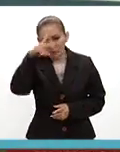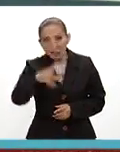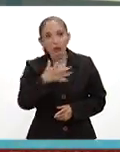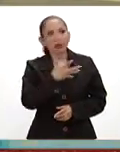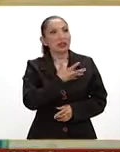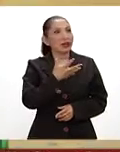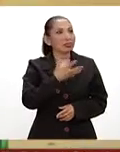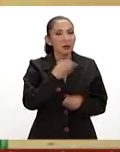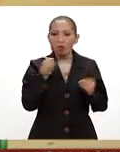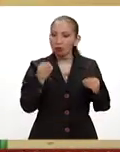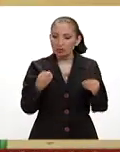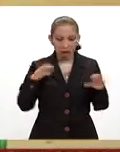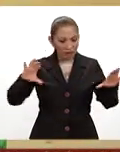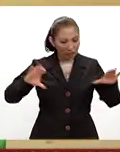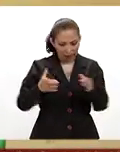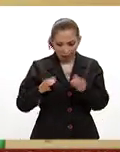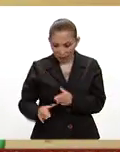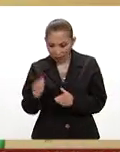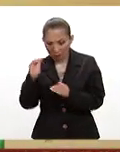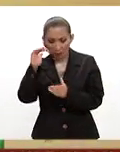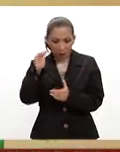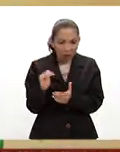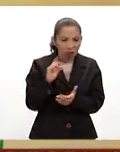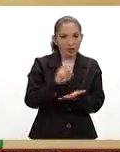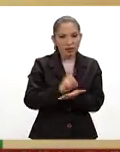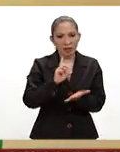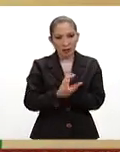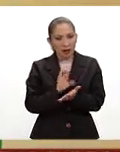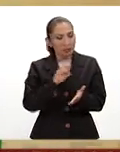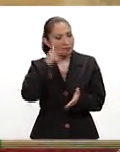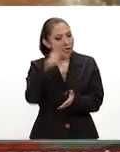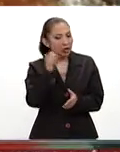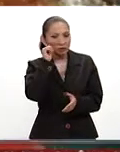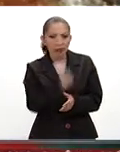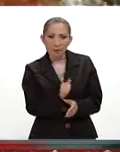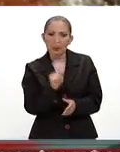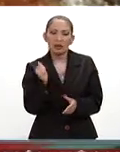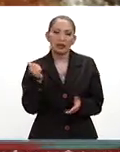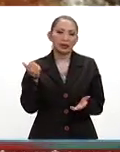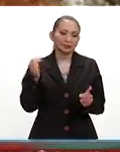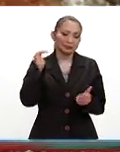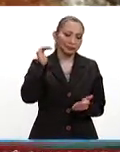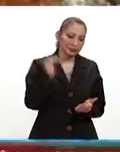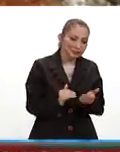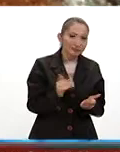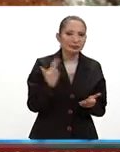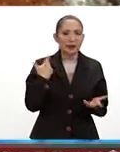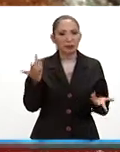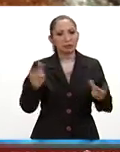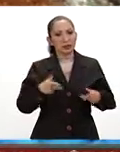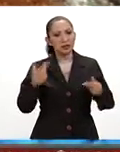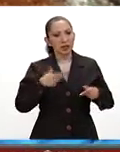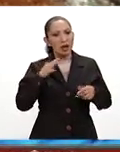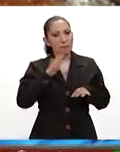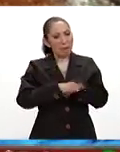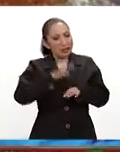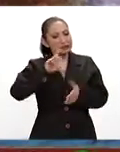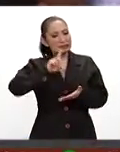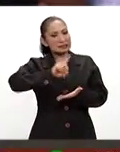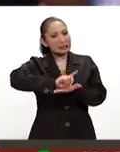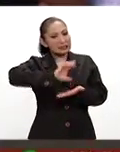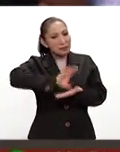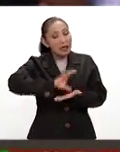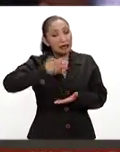tiene muchas categorías bajas, México ha trabajado siempre con categorías bajas, o con atletas con una mayor discapacidad,